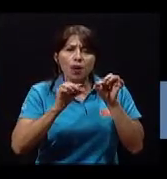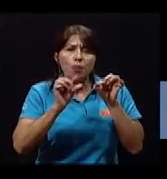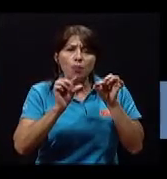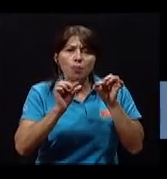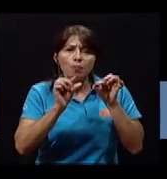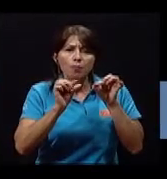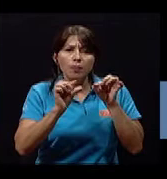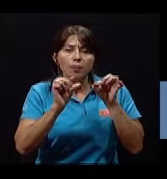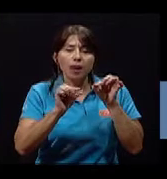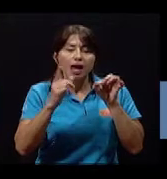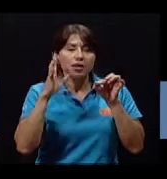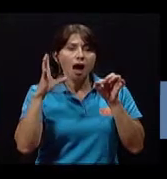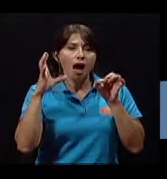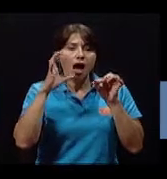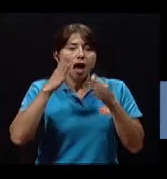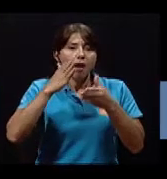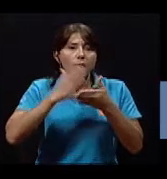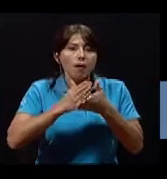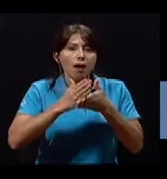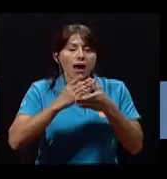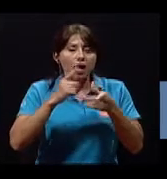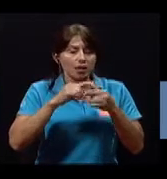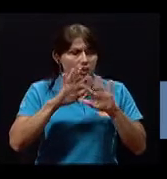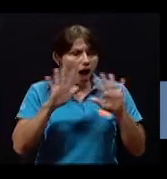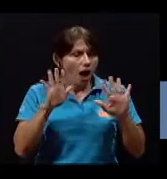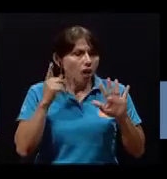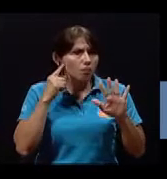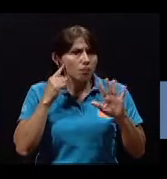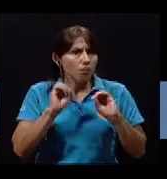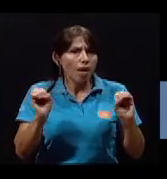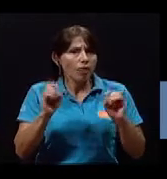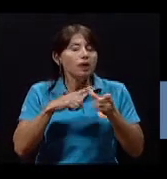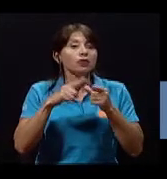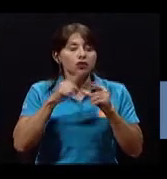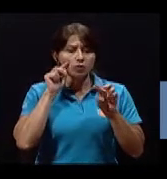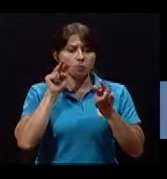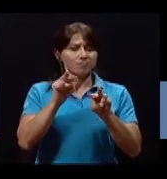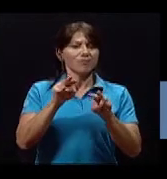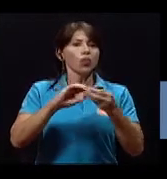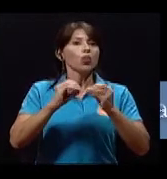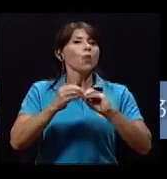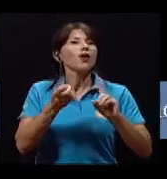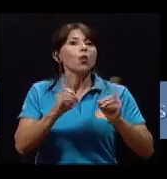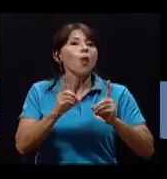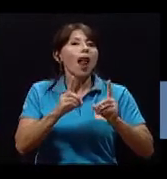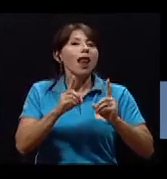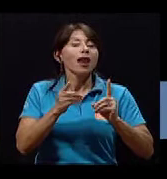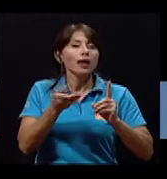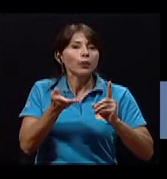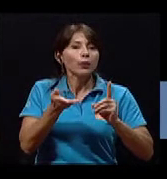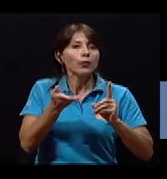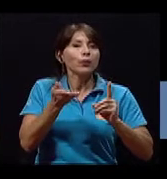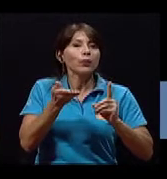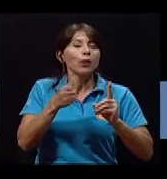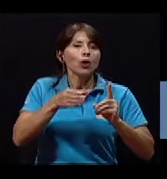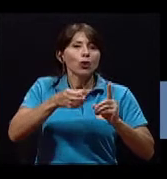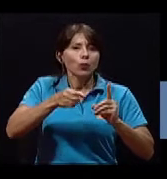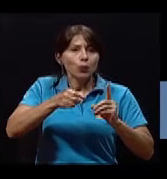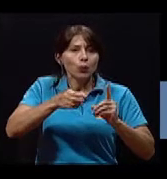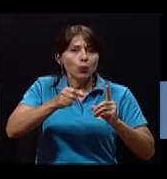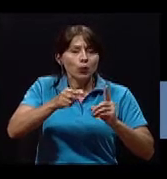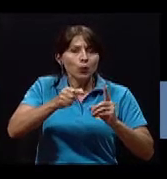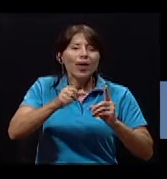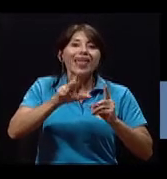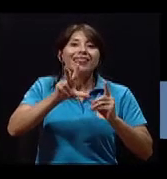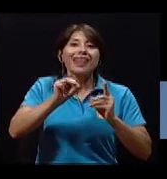escuchar esos golpes de la arteria, me fijo en qué número dejó de escucharse y subo 30 numeritos más a partir de ahí,